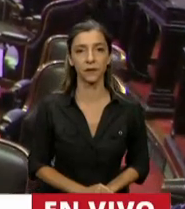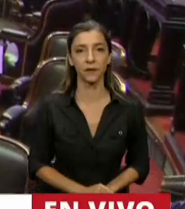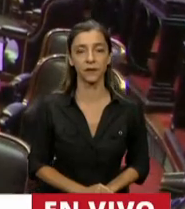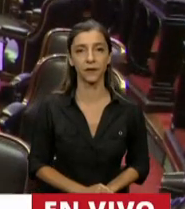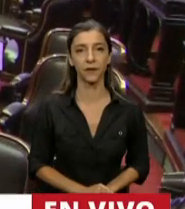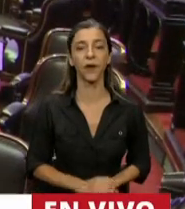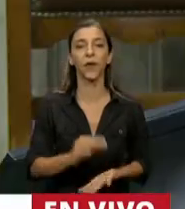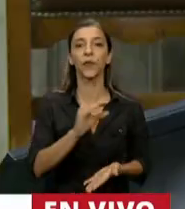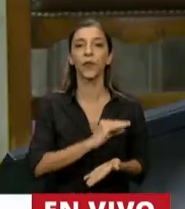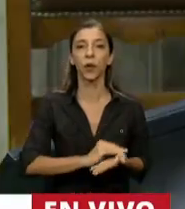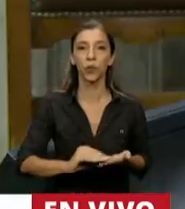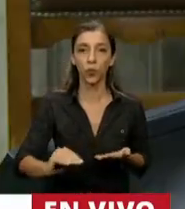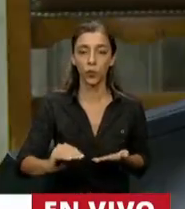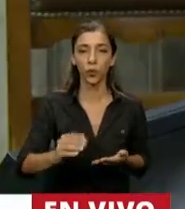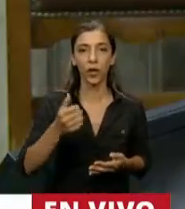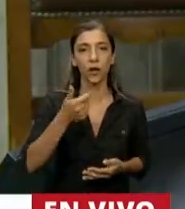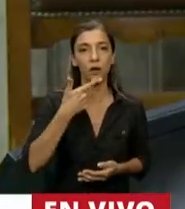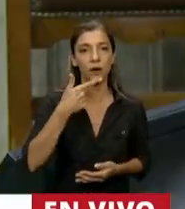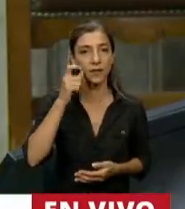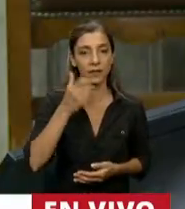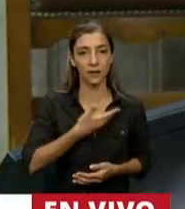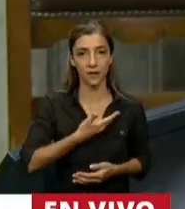Diputado Alberto Azef.